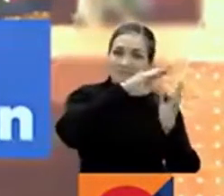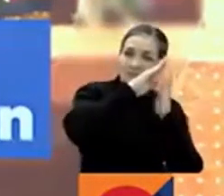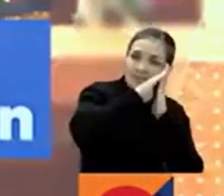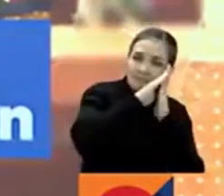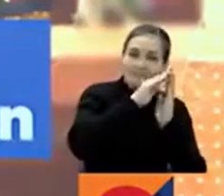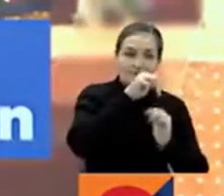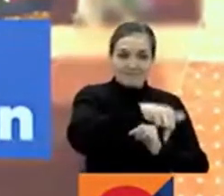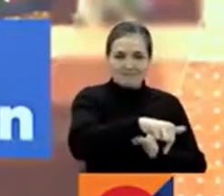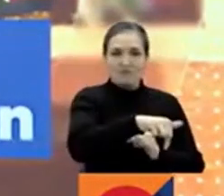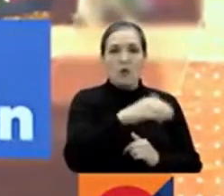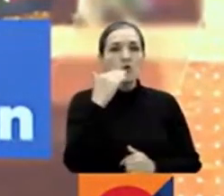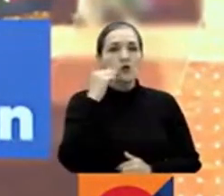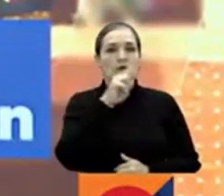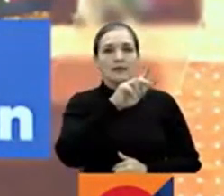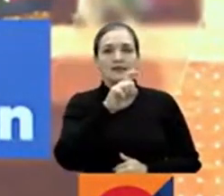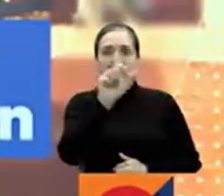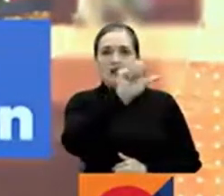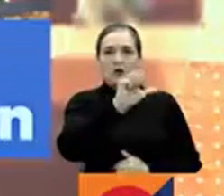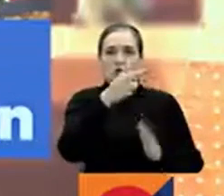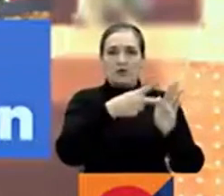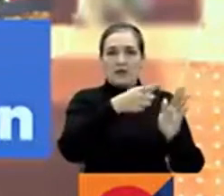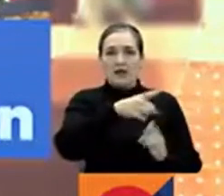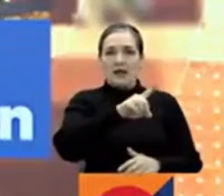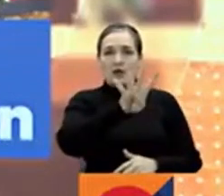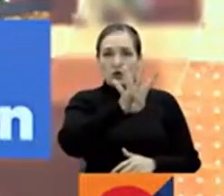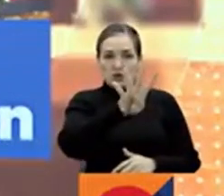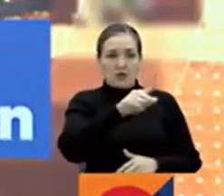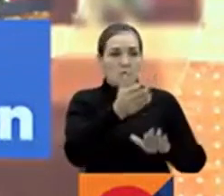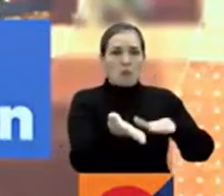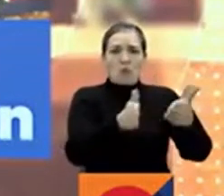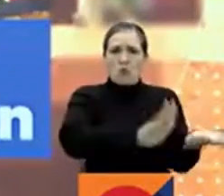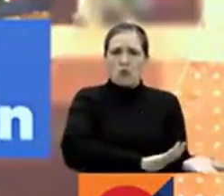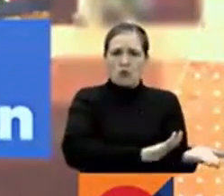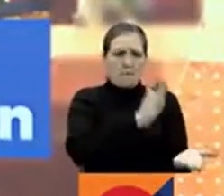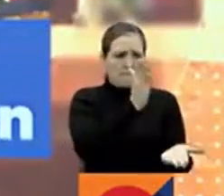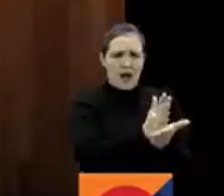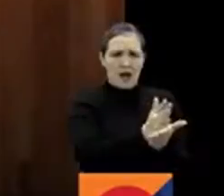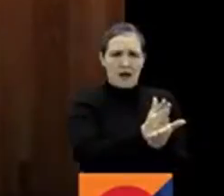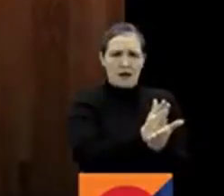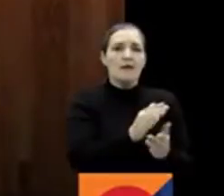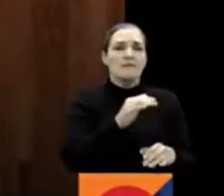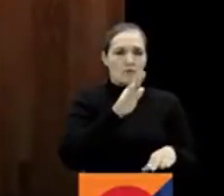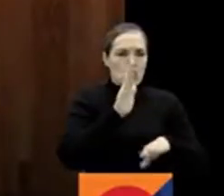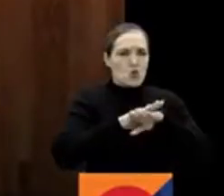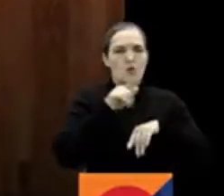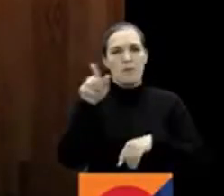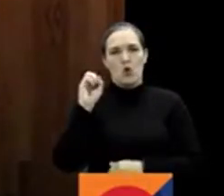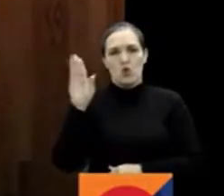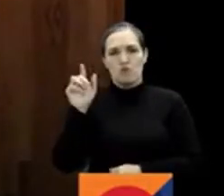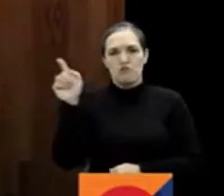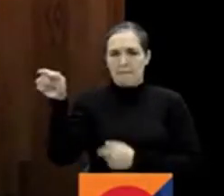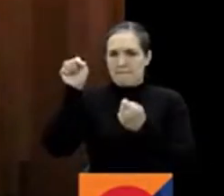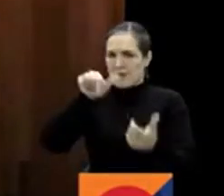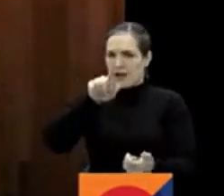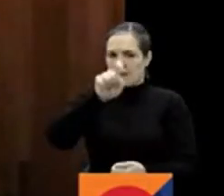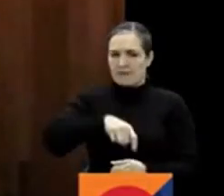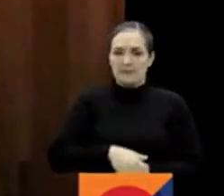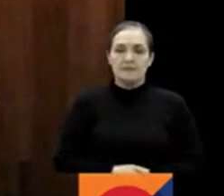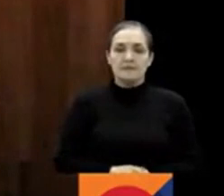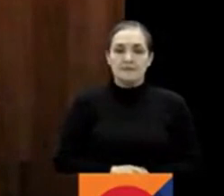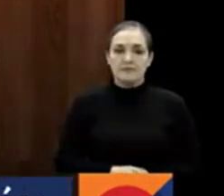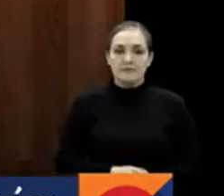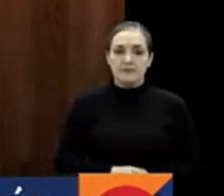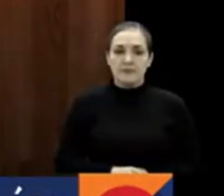quien falleció el 26 de agosto de 2014 en las instalaciones del hotel. El juzgado décimo civil del